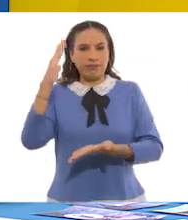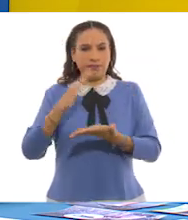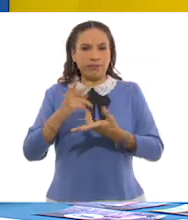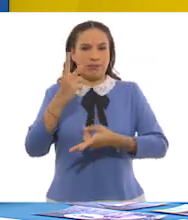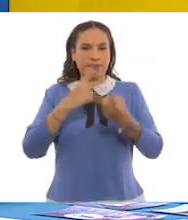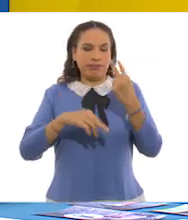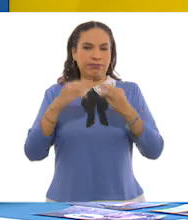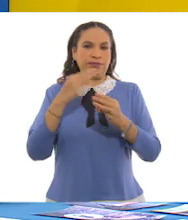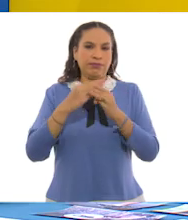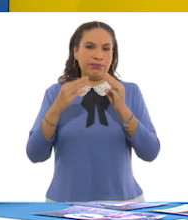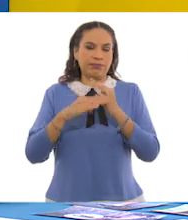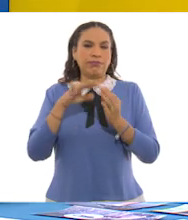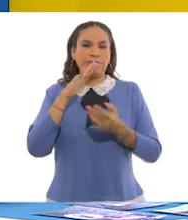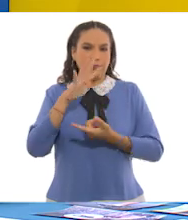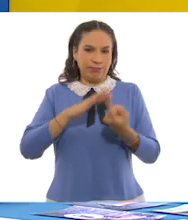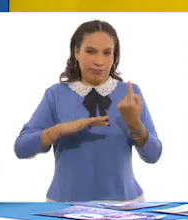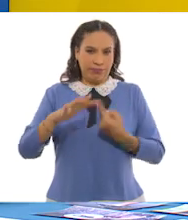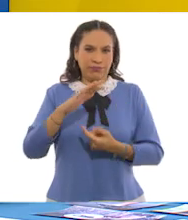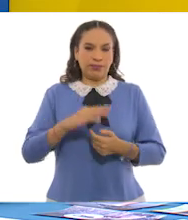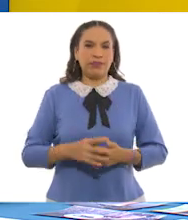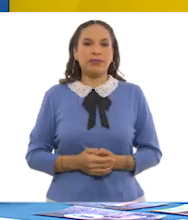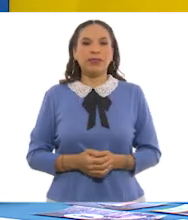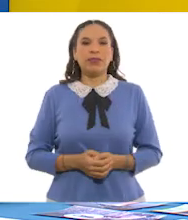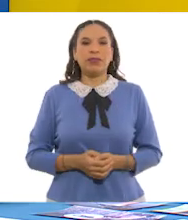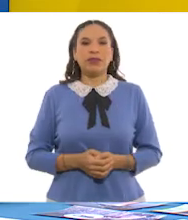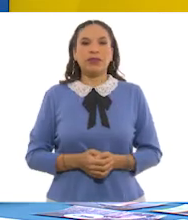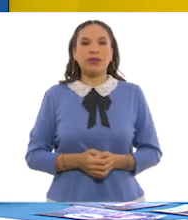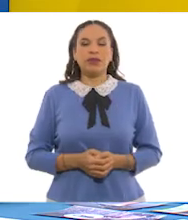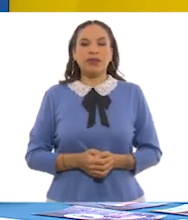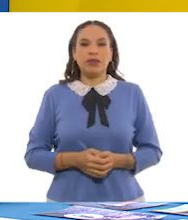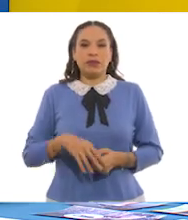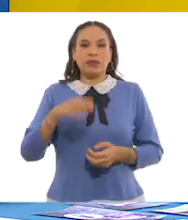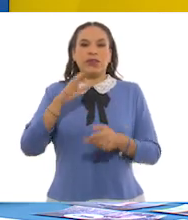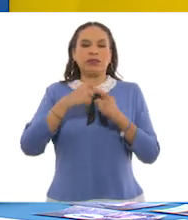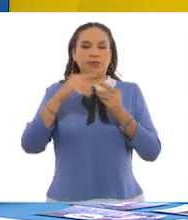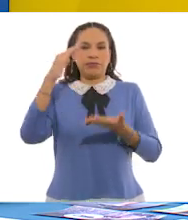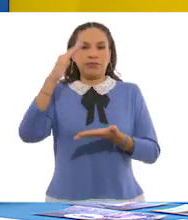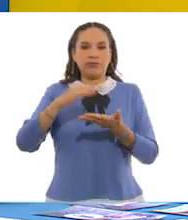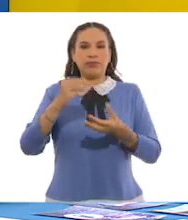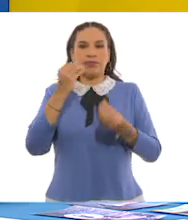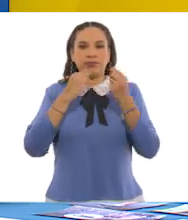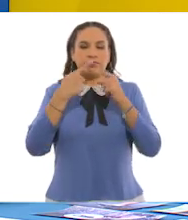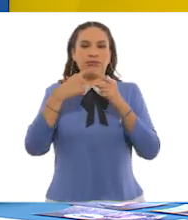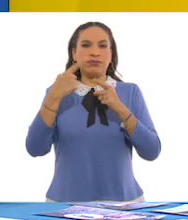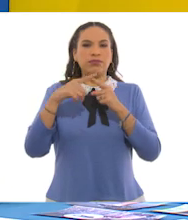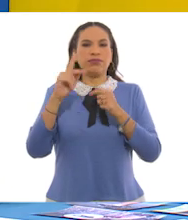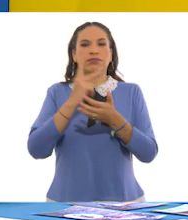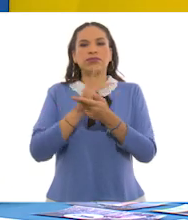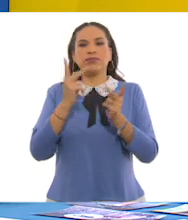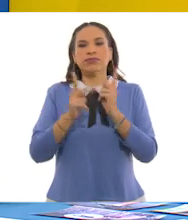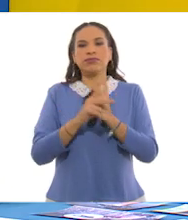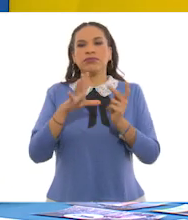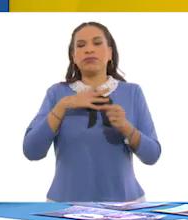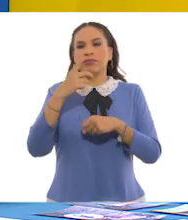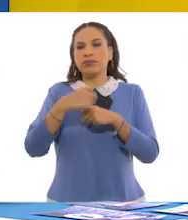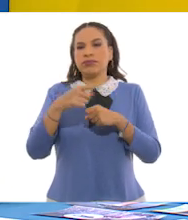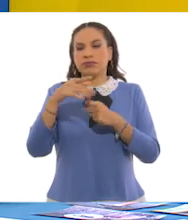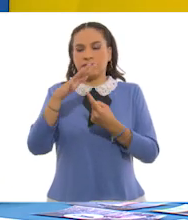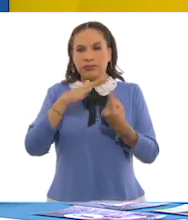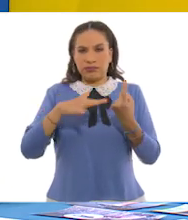la generación de materiales contaminantes. Es reducir el consumo de algunos productos que afectan al ambiente,